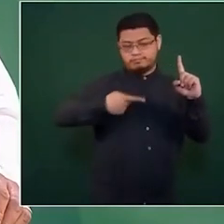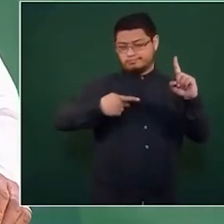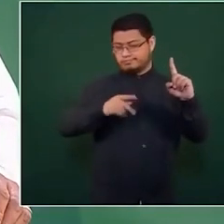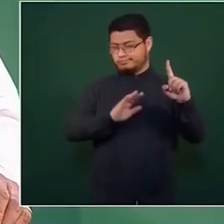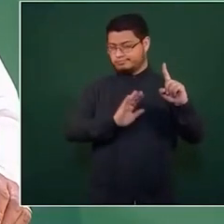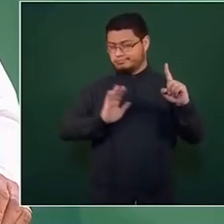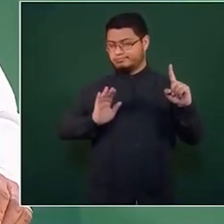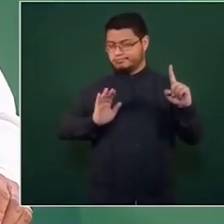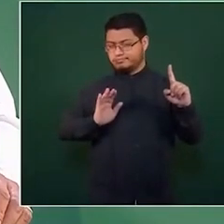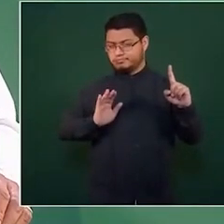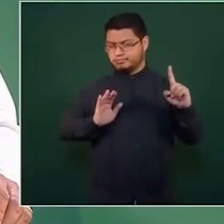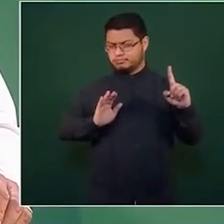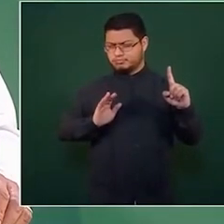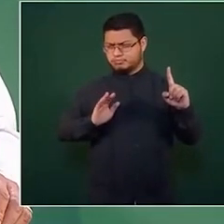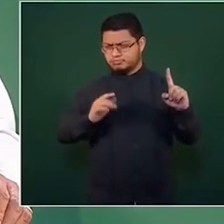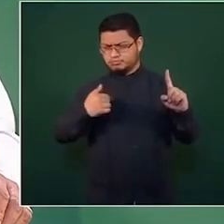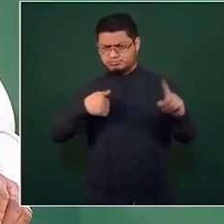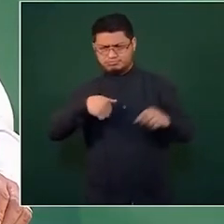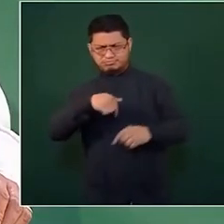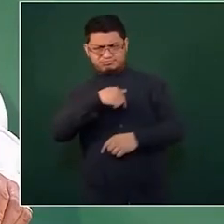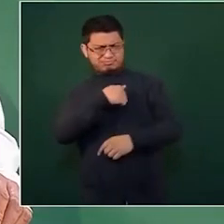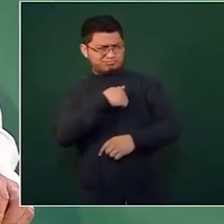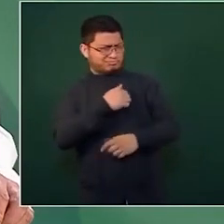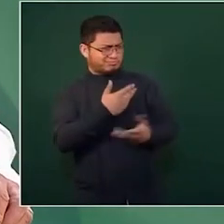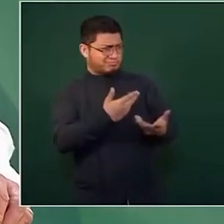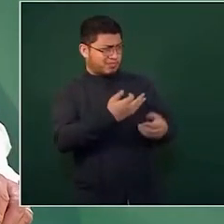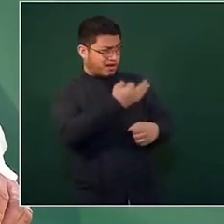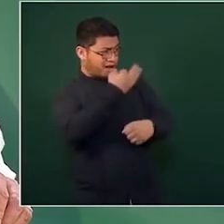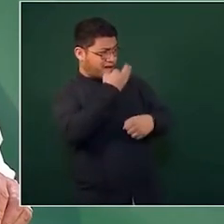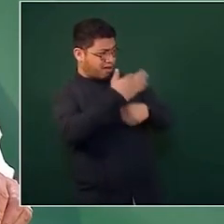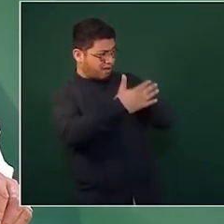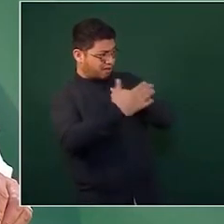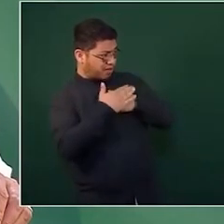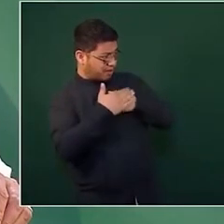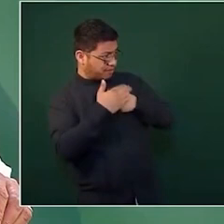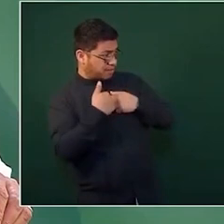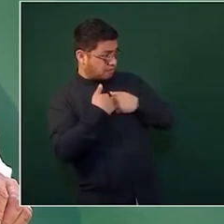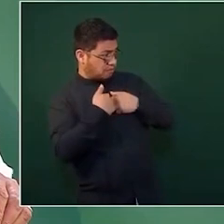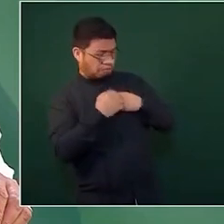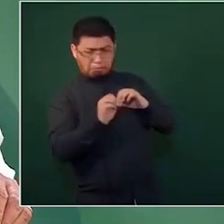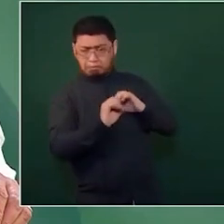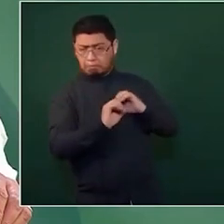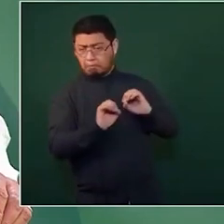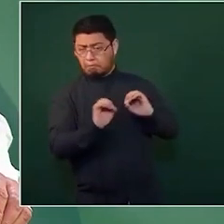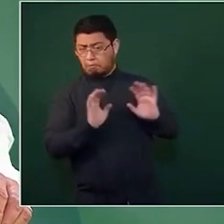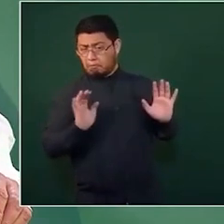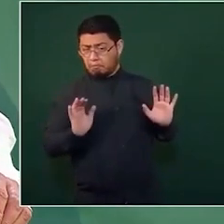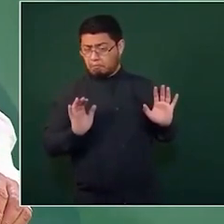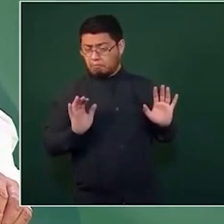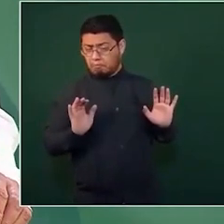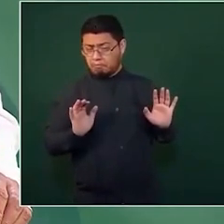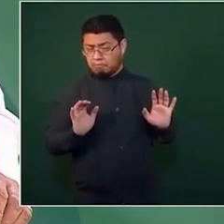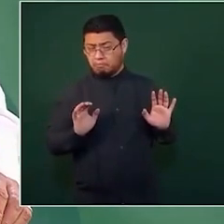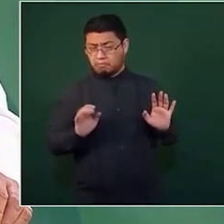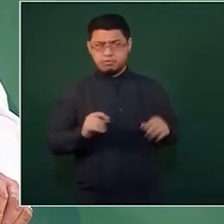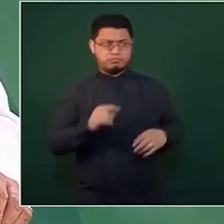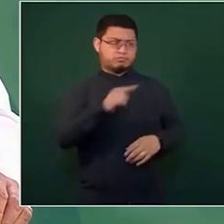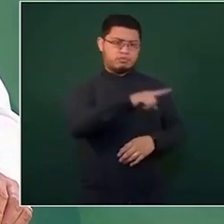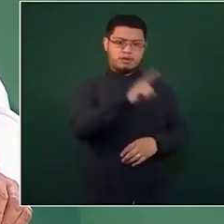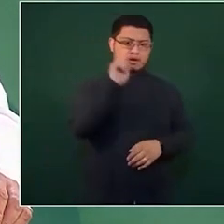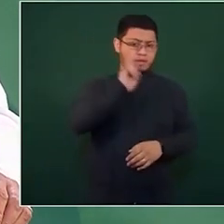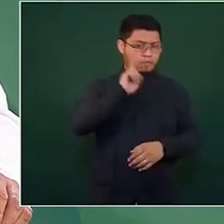nosotros sin haber sido notificados sostenemos pues que se excedió la juzgadora